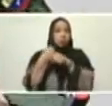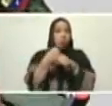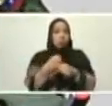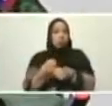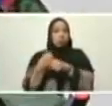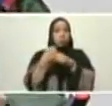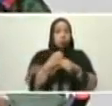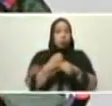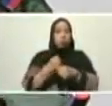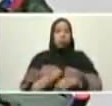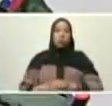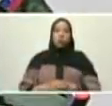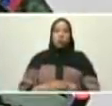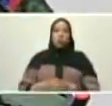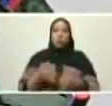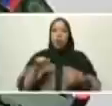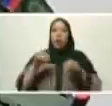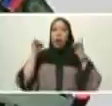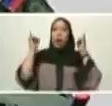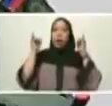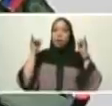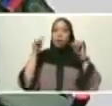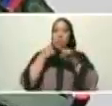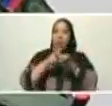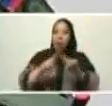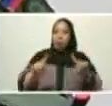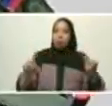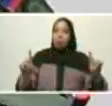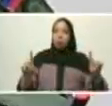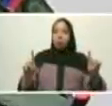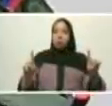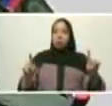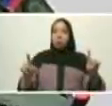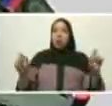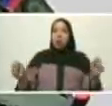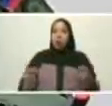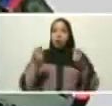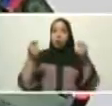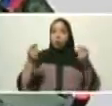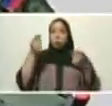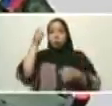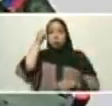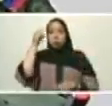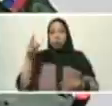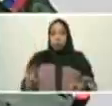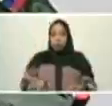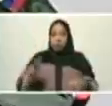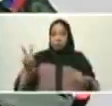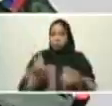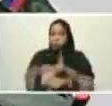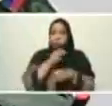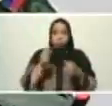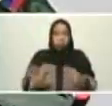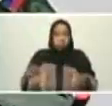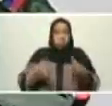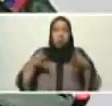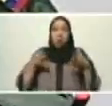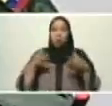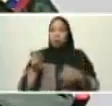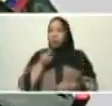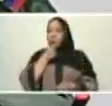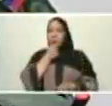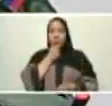hay que celebrarlo, pero conmemorarlo también, la victoria en Bomboná. No fue fácil, fue una